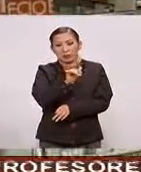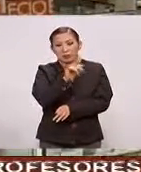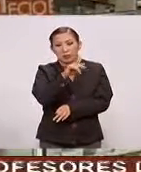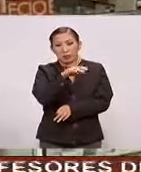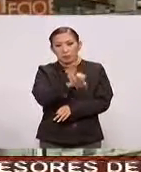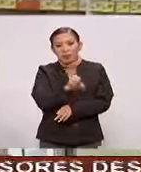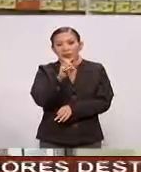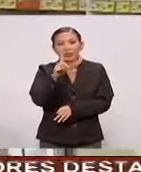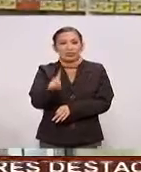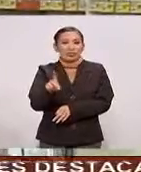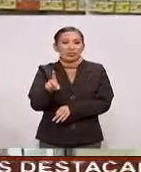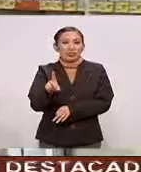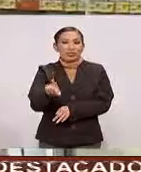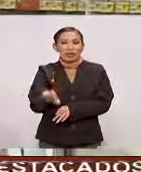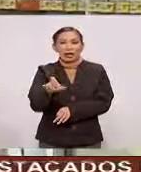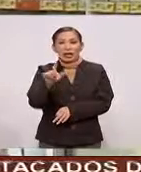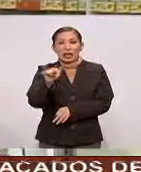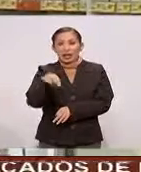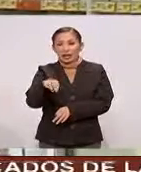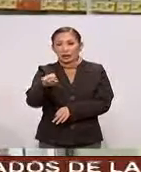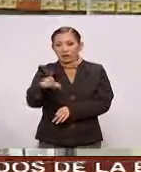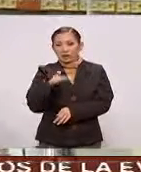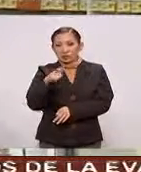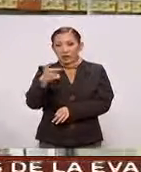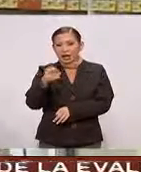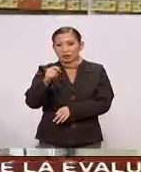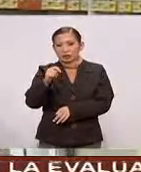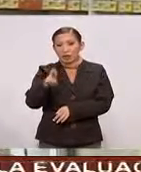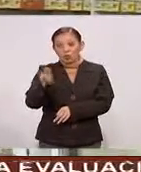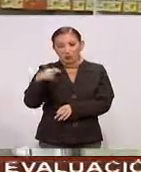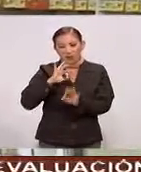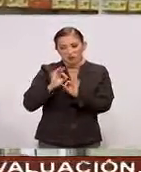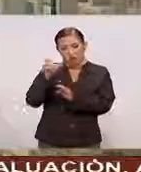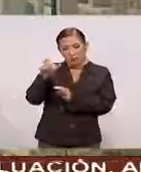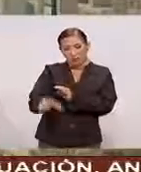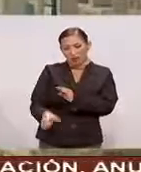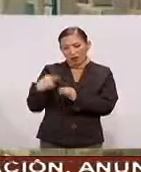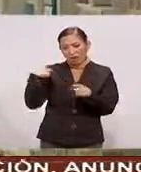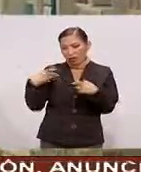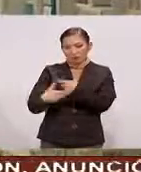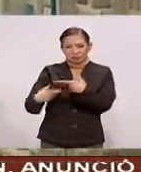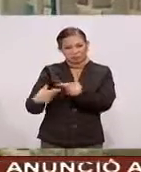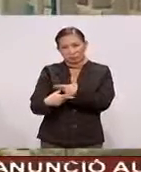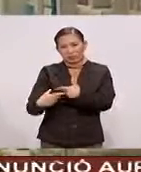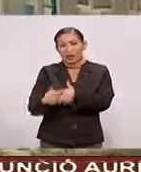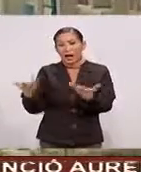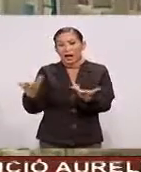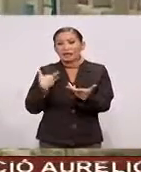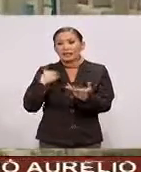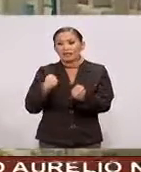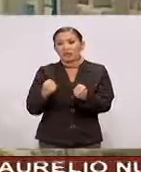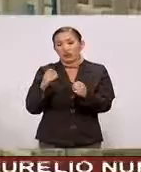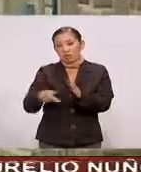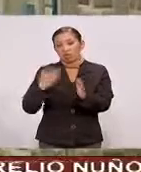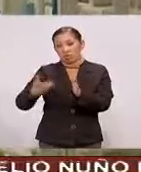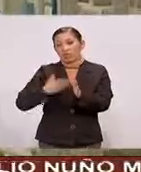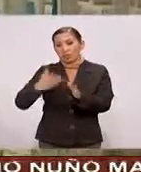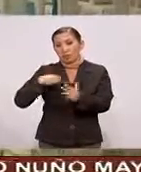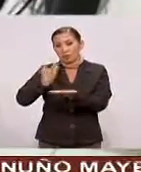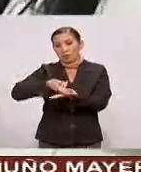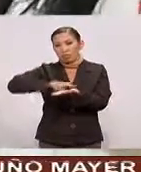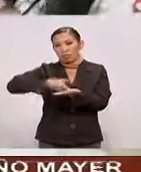síndrome De Lennox Gastón Una forma De epilepsia Que le provocaba Fuertes Y frecuentes